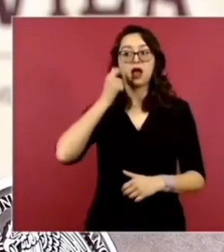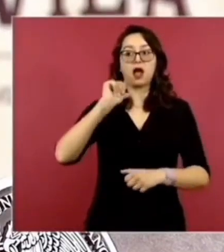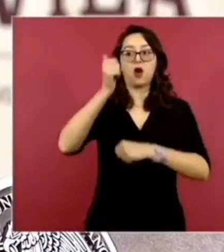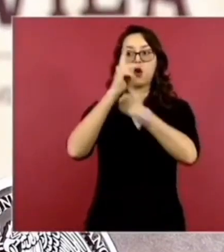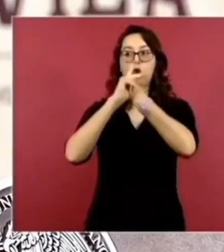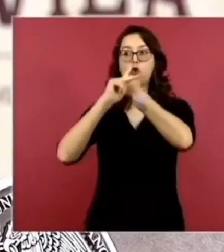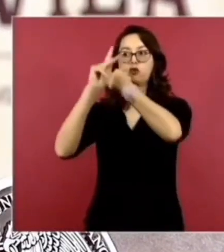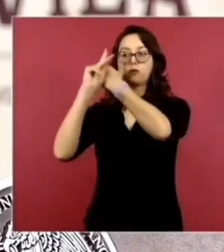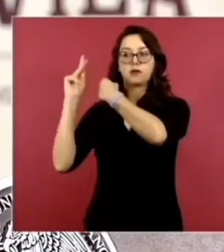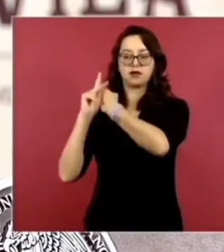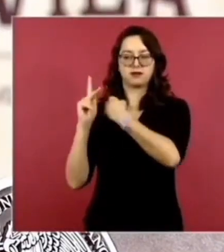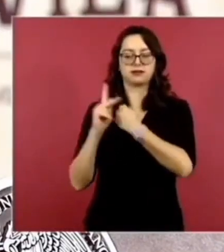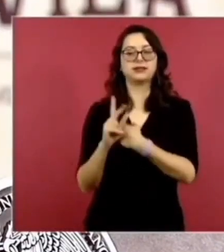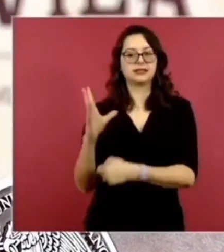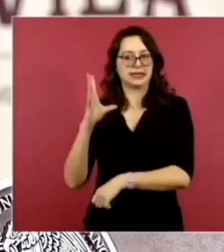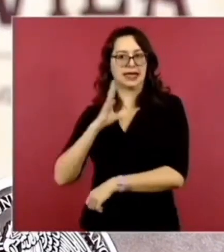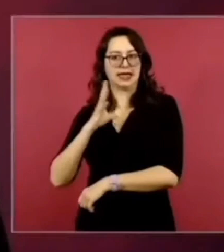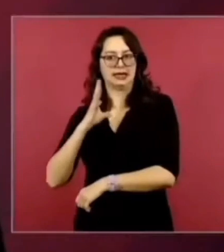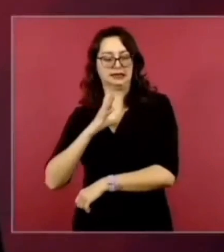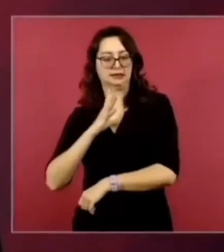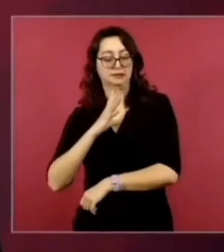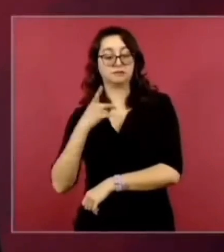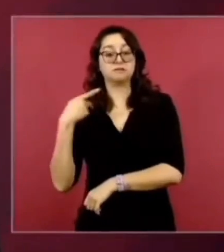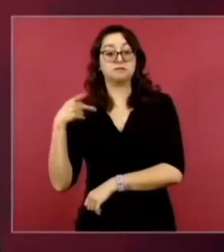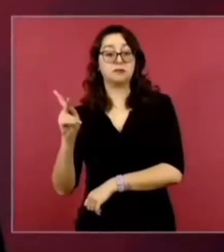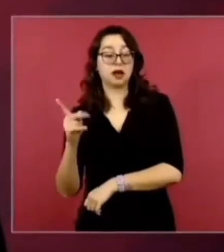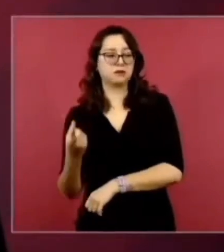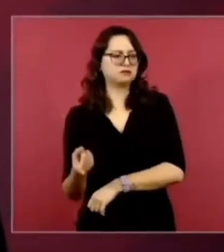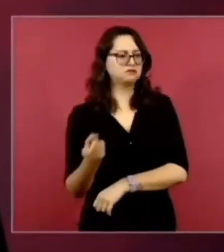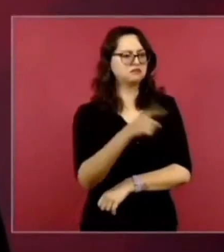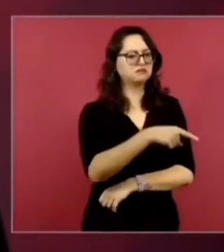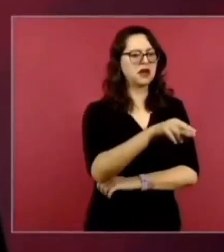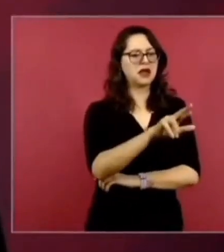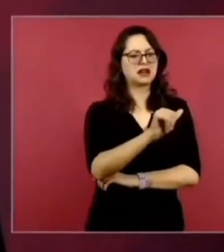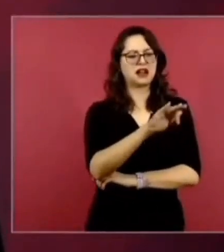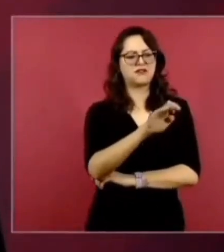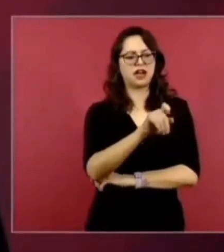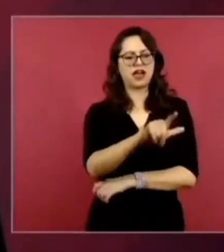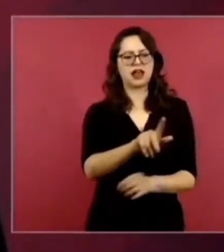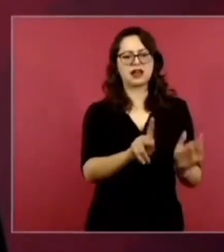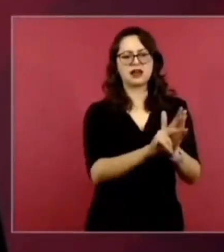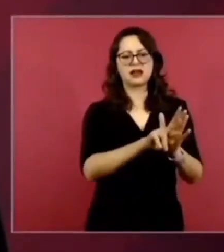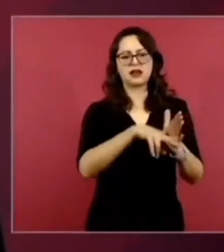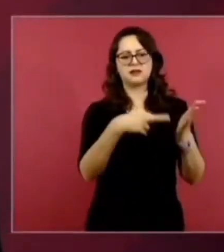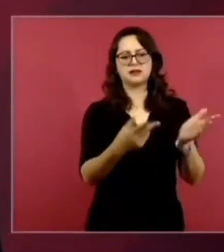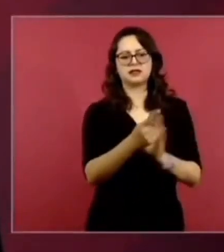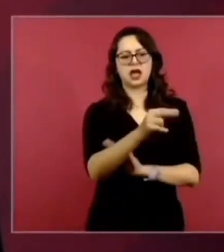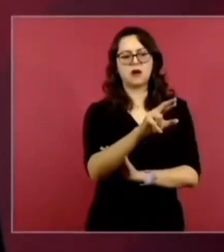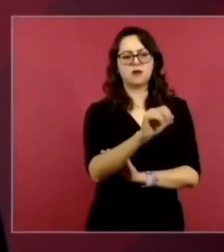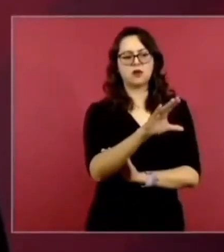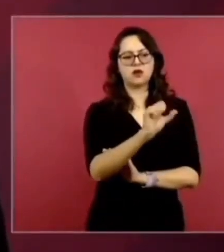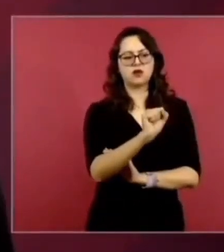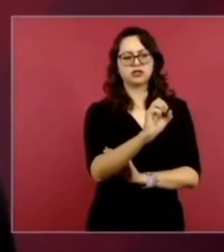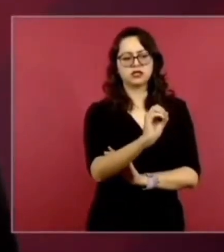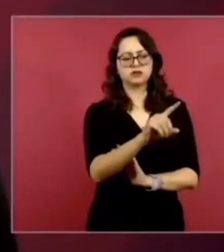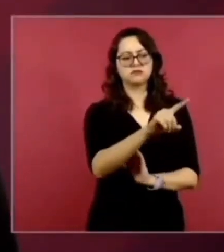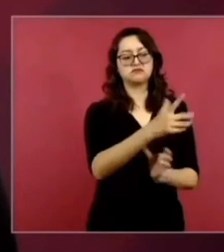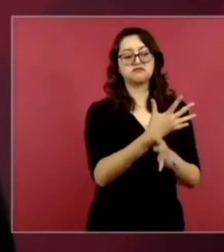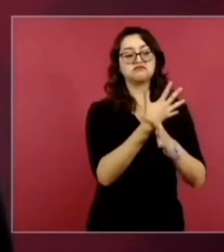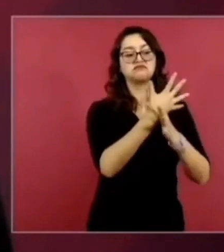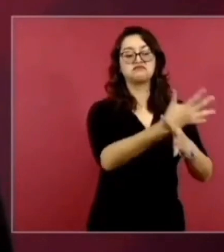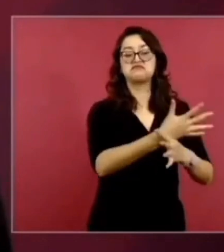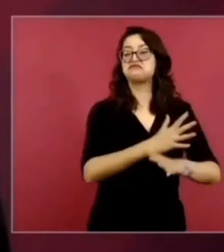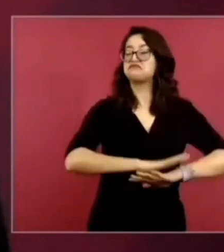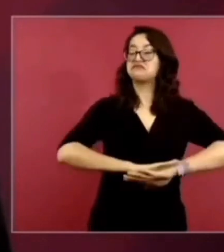Ricardo Rafael, colaborador de Milenio y la revista Proceso, escribió un texto titulado Conacyt elimina 95%